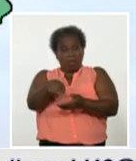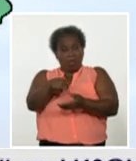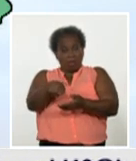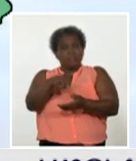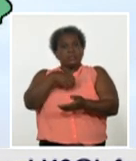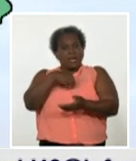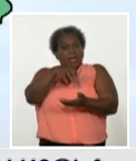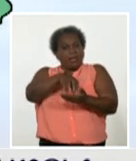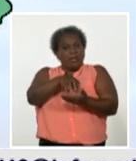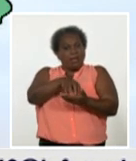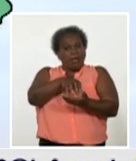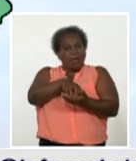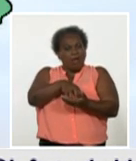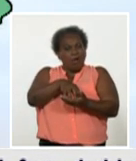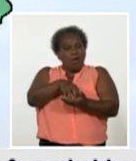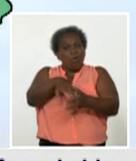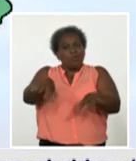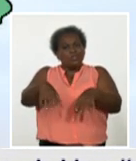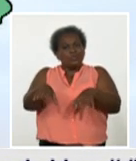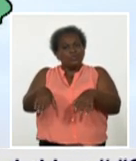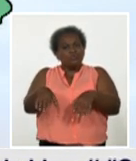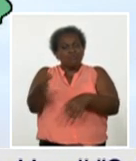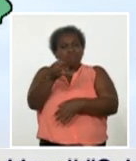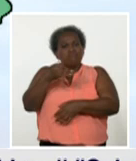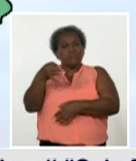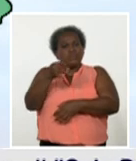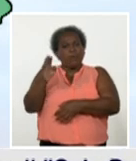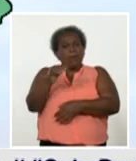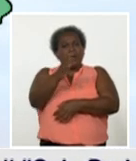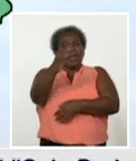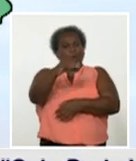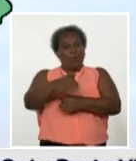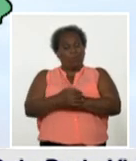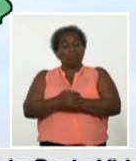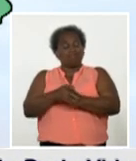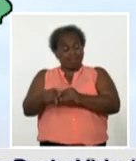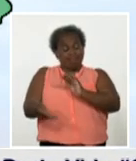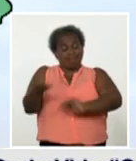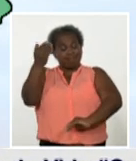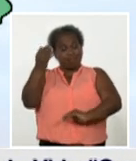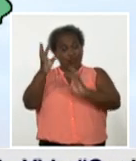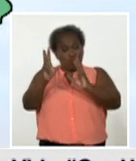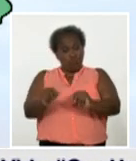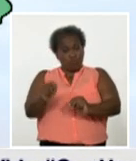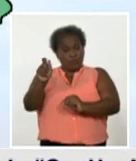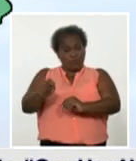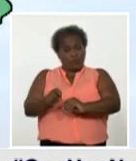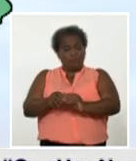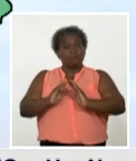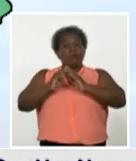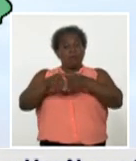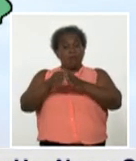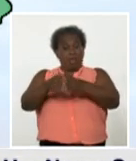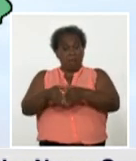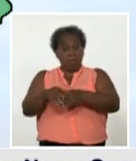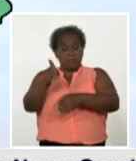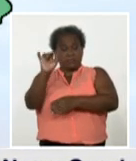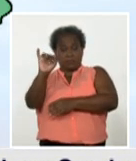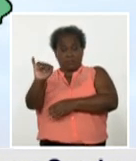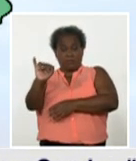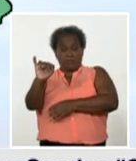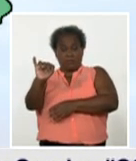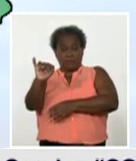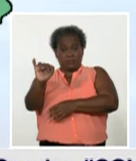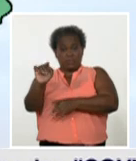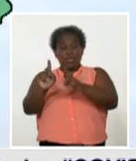en el municipio de Baracoa que le ha incrementado el número de casos. Granma con 16 y la provincia